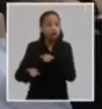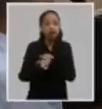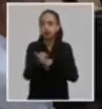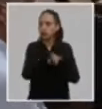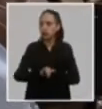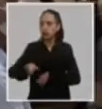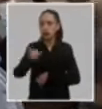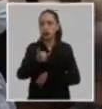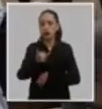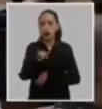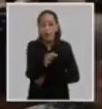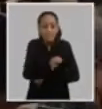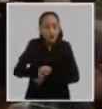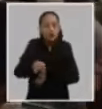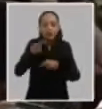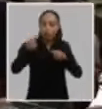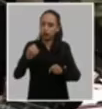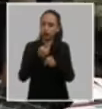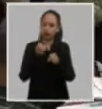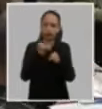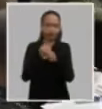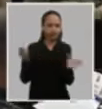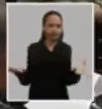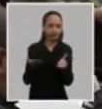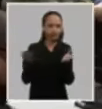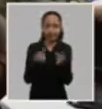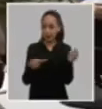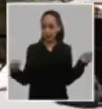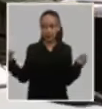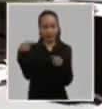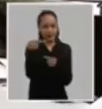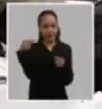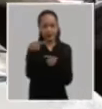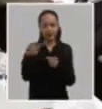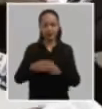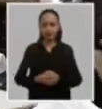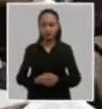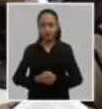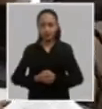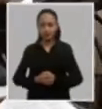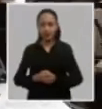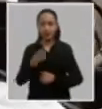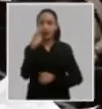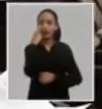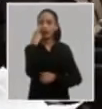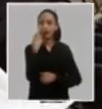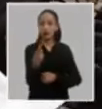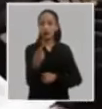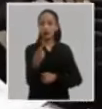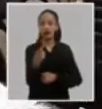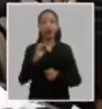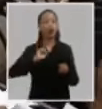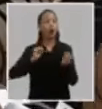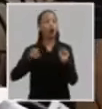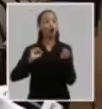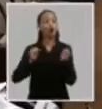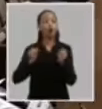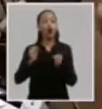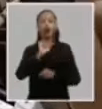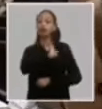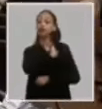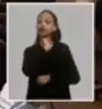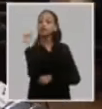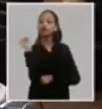énfasis en el municipio como instancia fundamental reconocer regular y